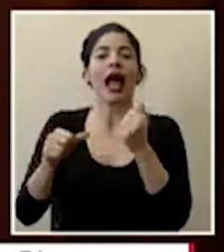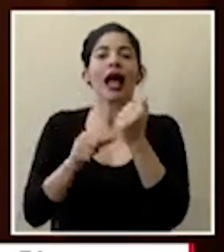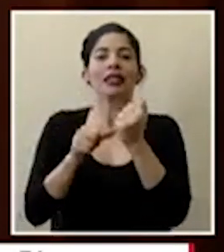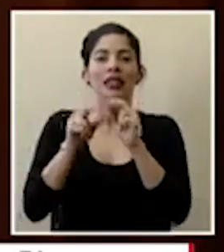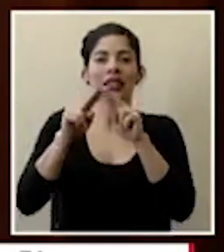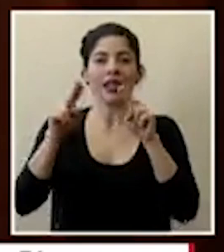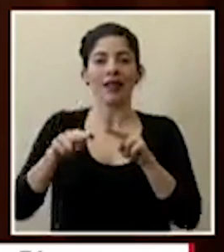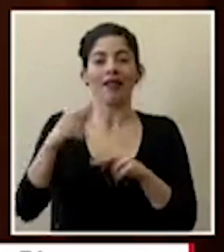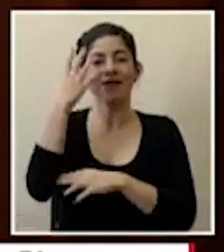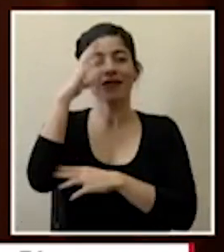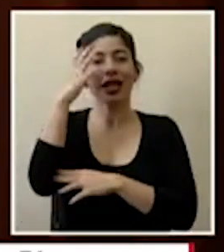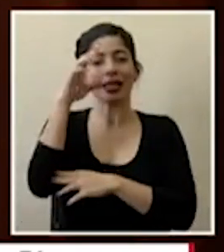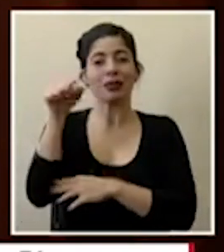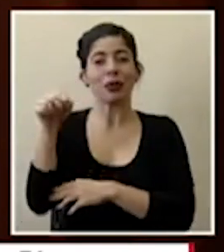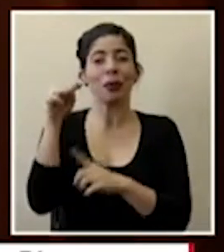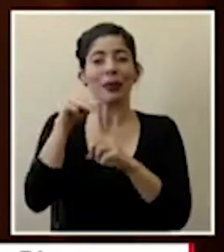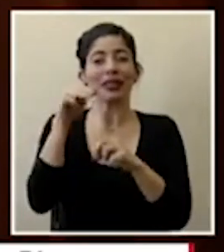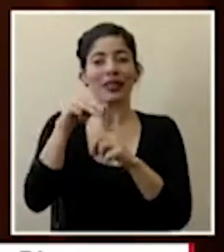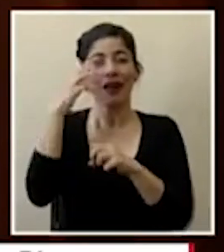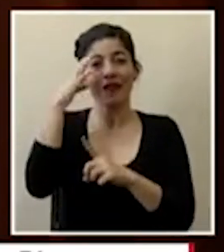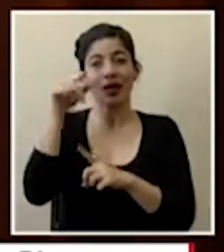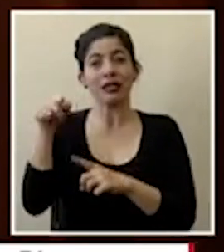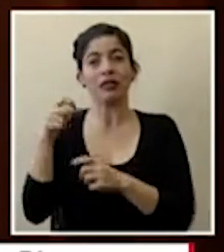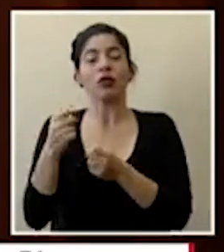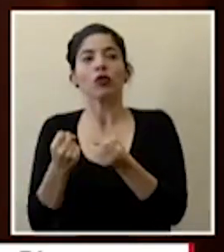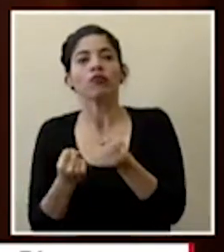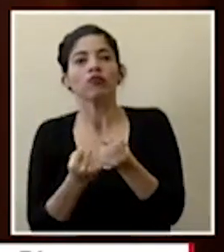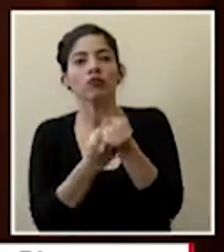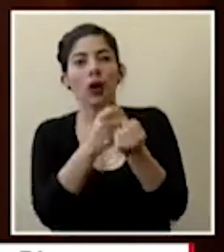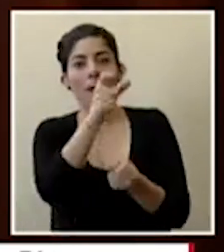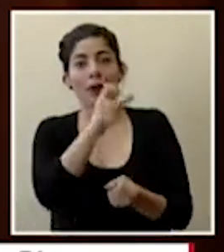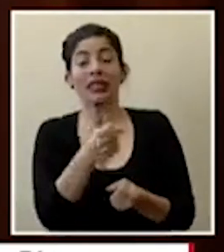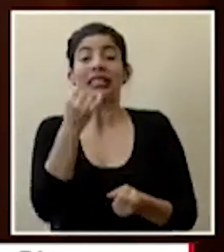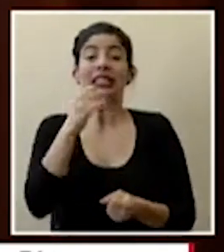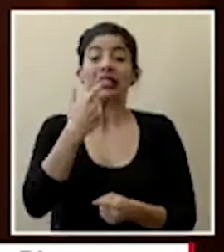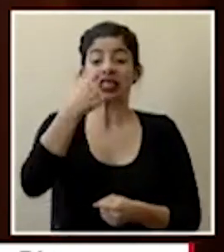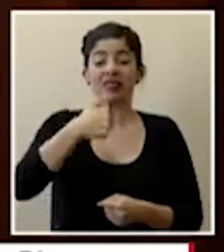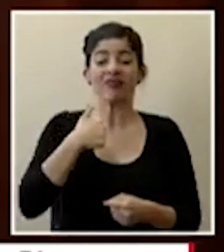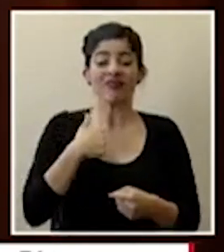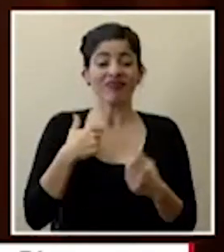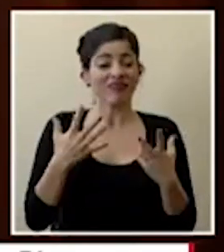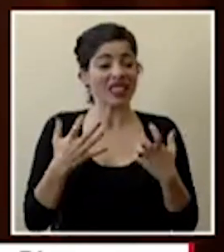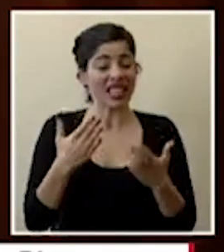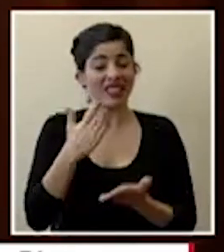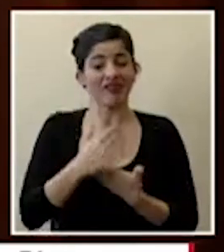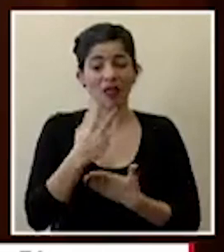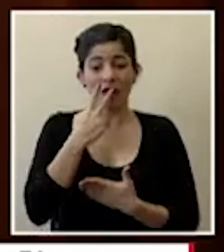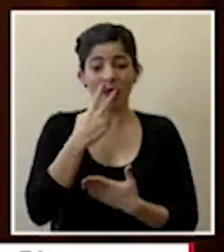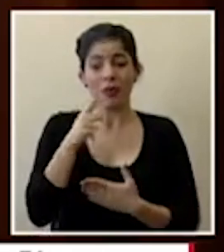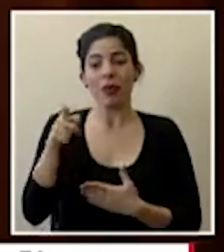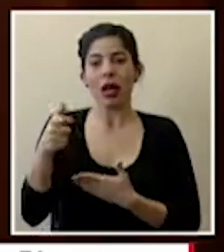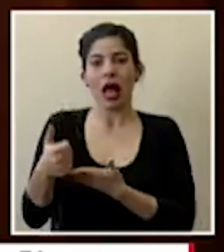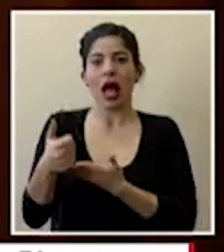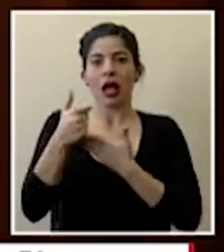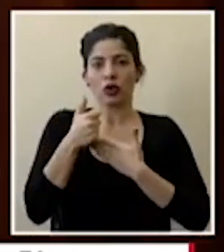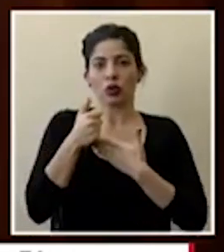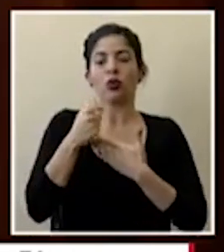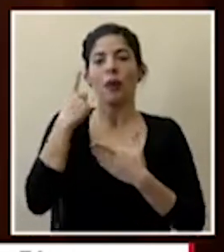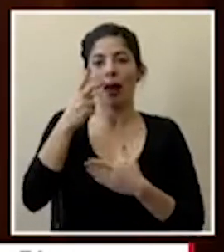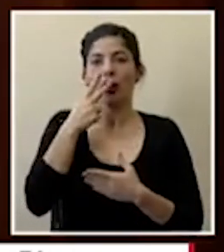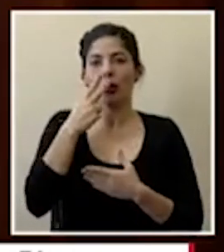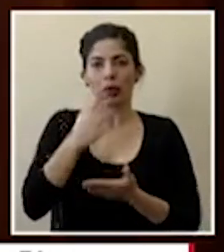el messenger de facebook apoya a los ciudadanos para los que desean dejar el fumado el tabaquismo